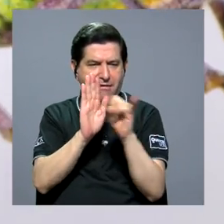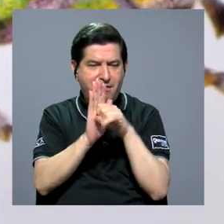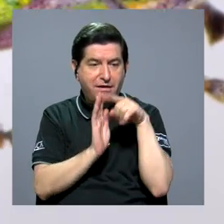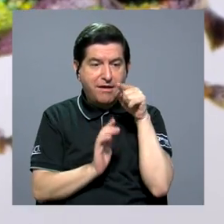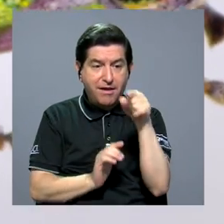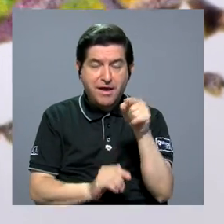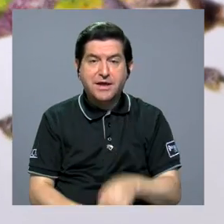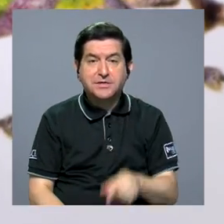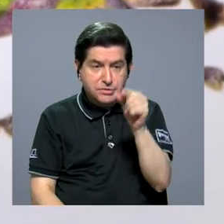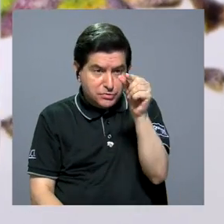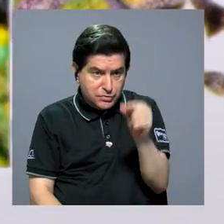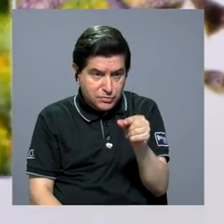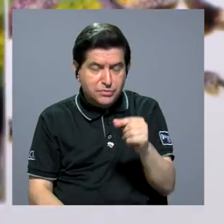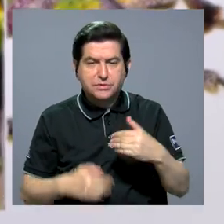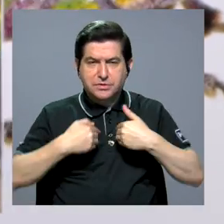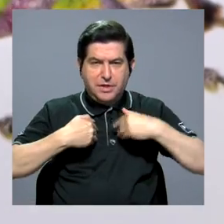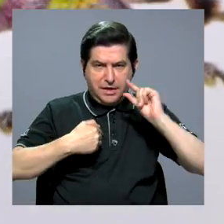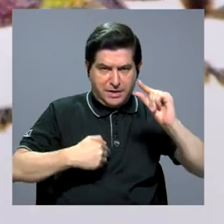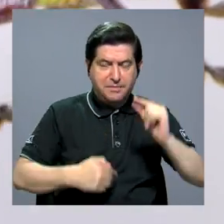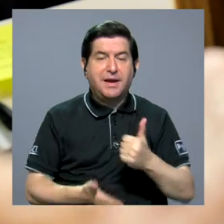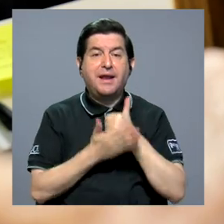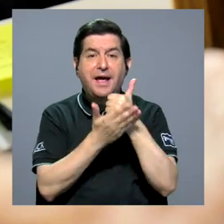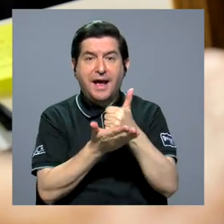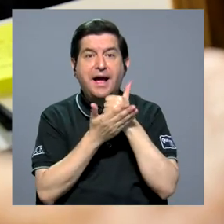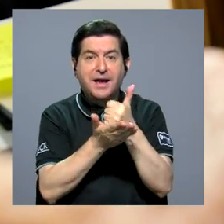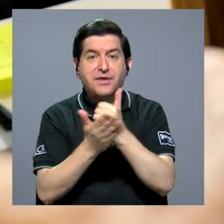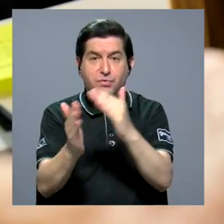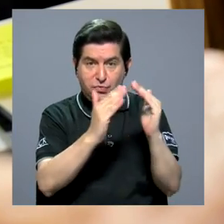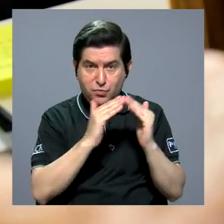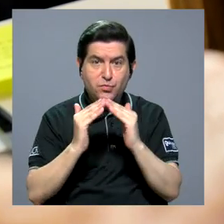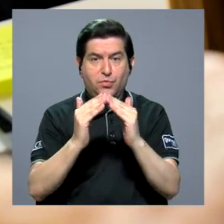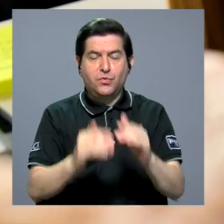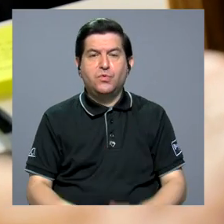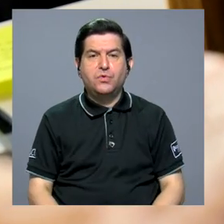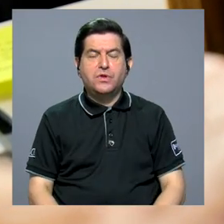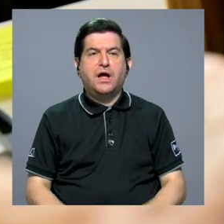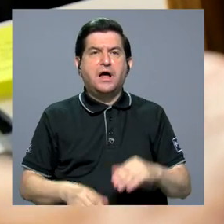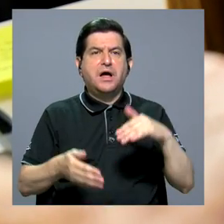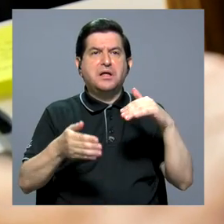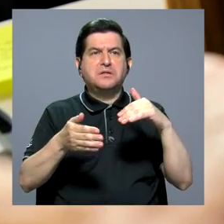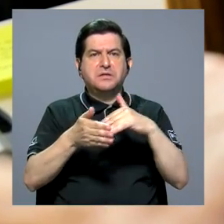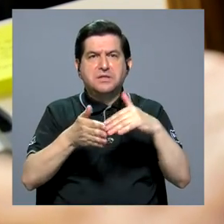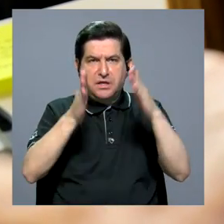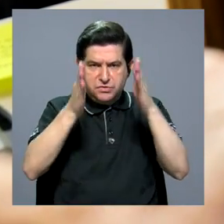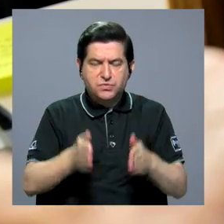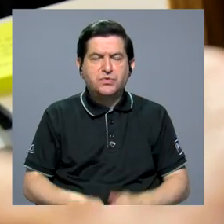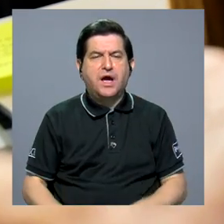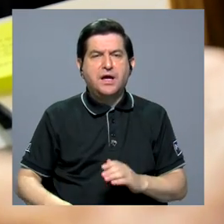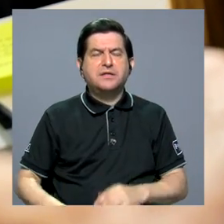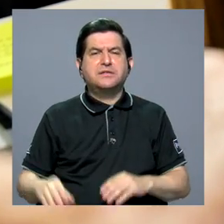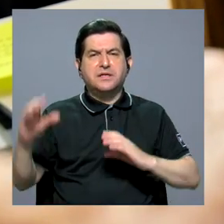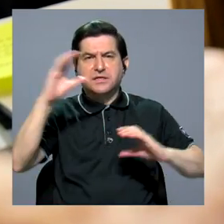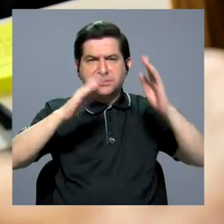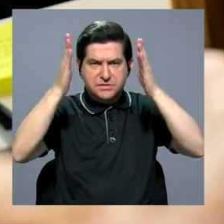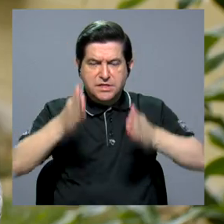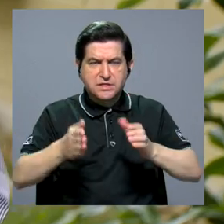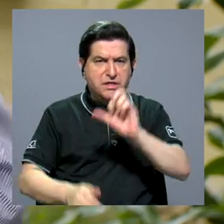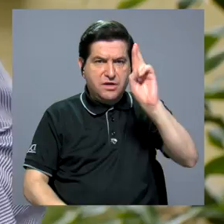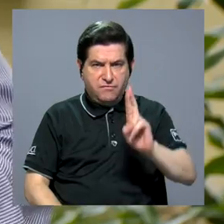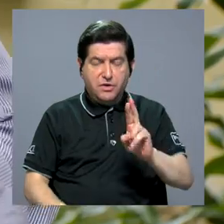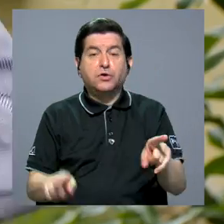específico. No solamente estamos ayudando a la comunidad académica y naturalista de Costa Rica,